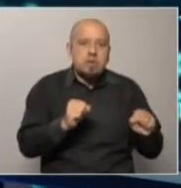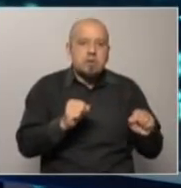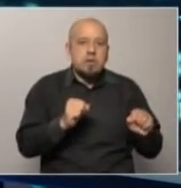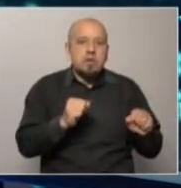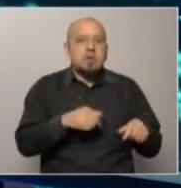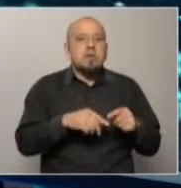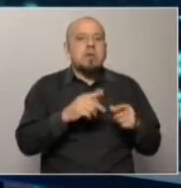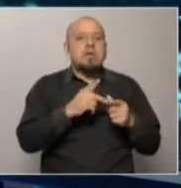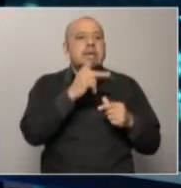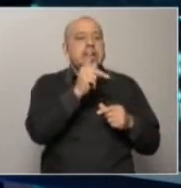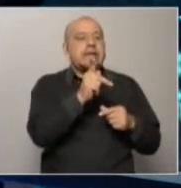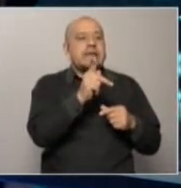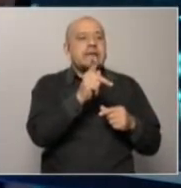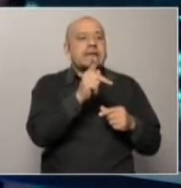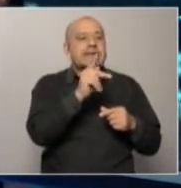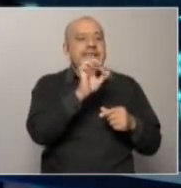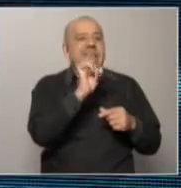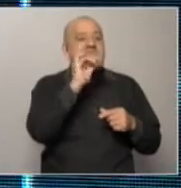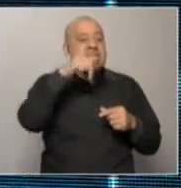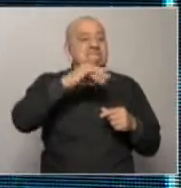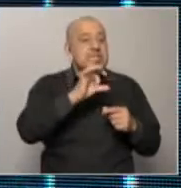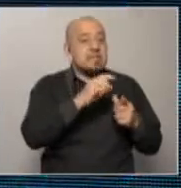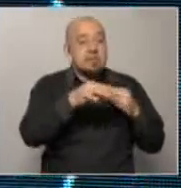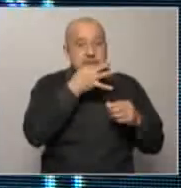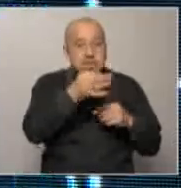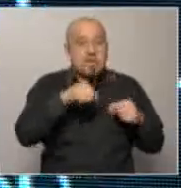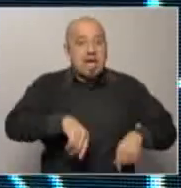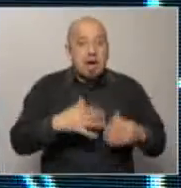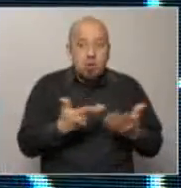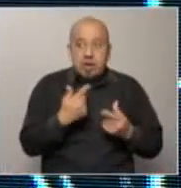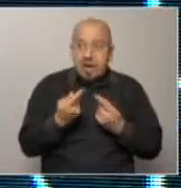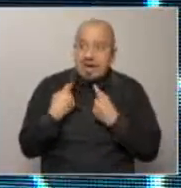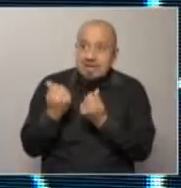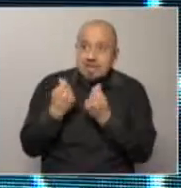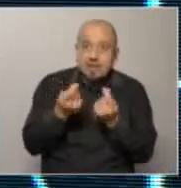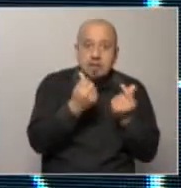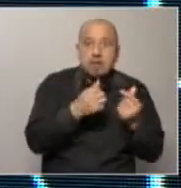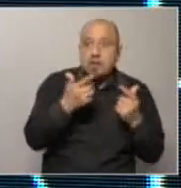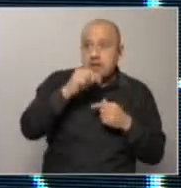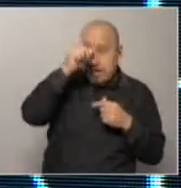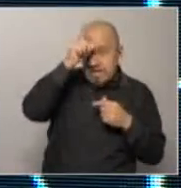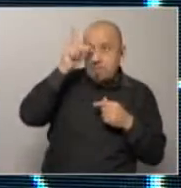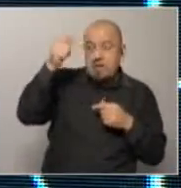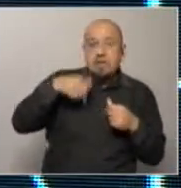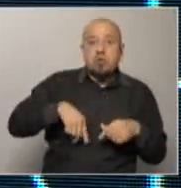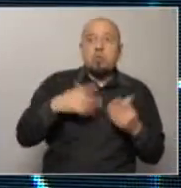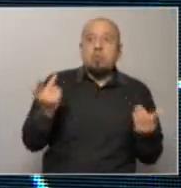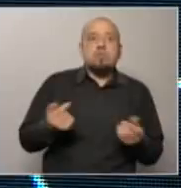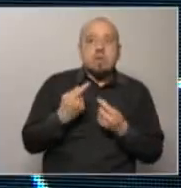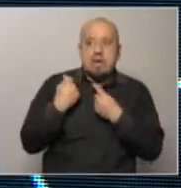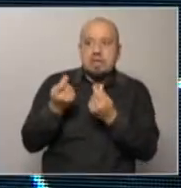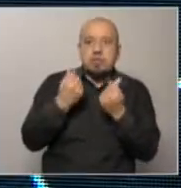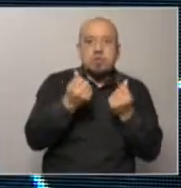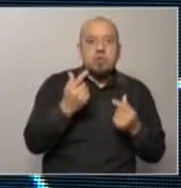keynesiano tampoco es nada keynesiano en la bonanza económica para poder gastar ahora Merkel que ahora se cita como aumentó el gasto bajó impuestos viene